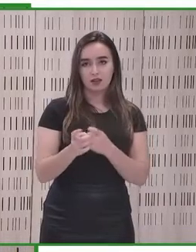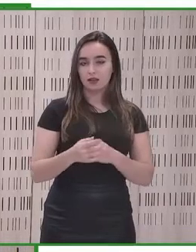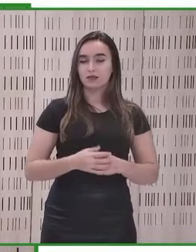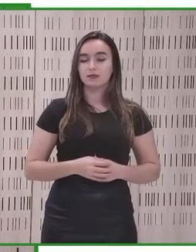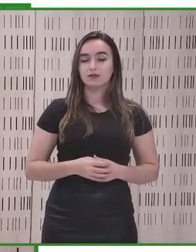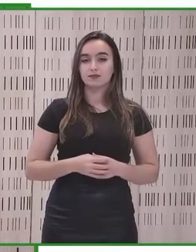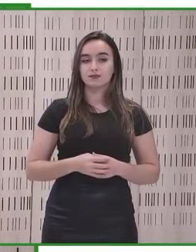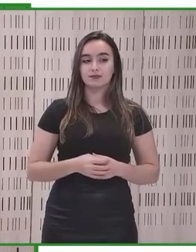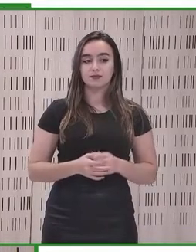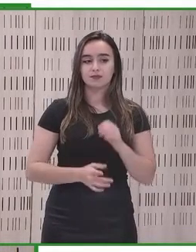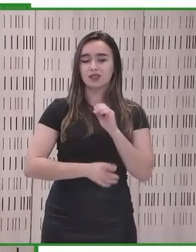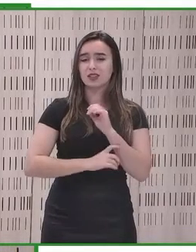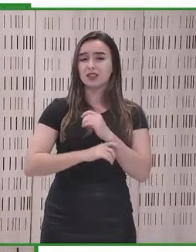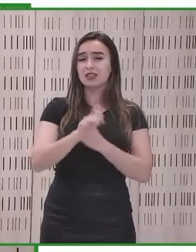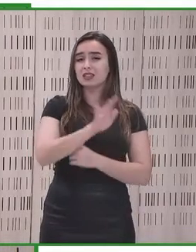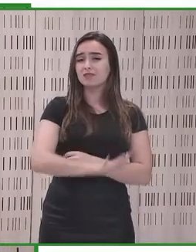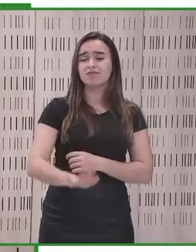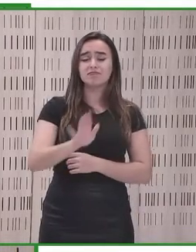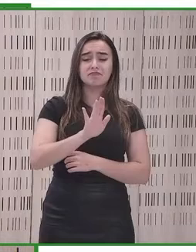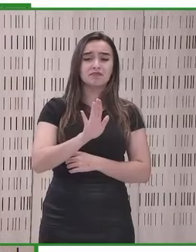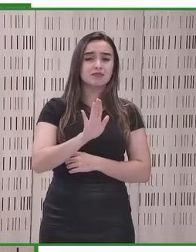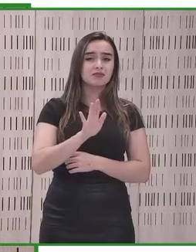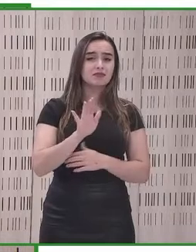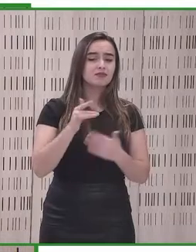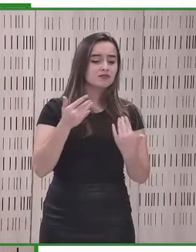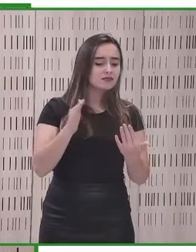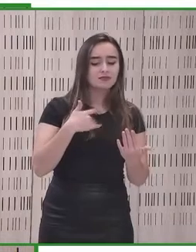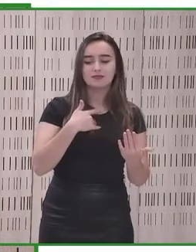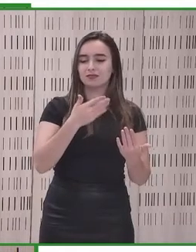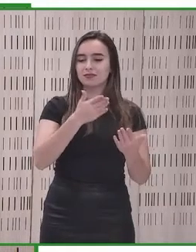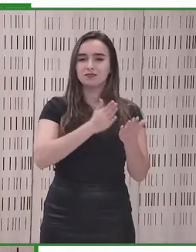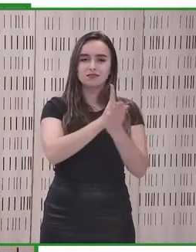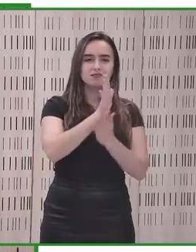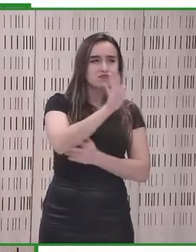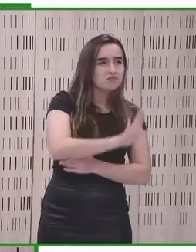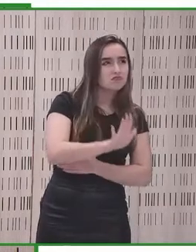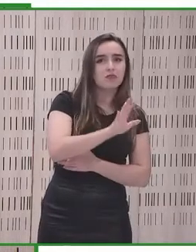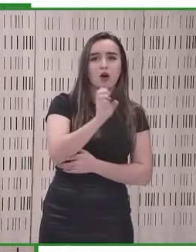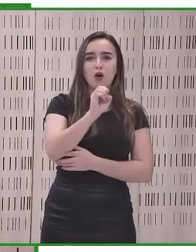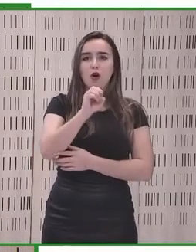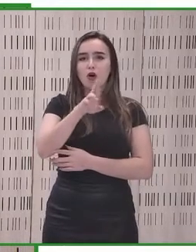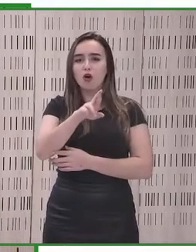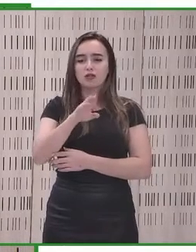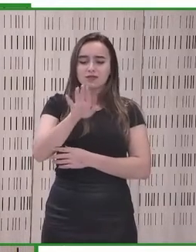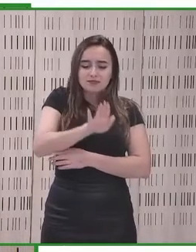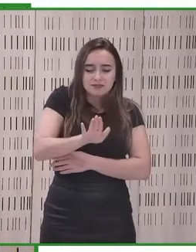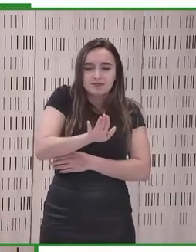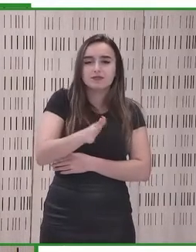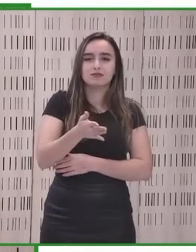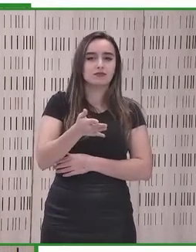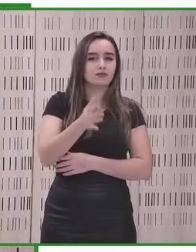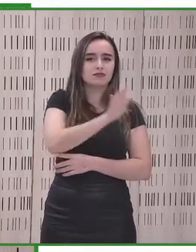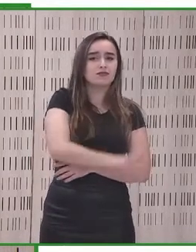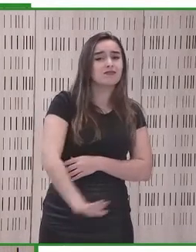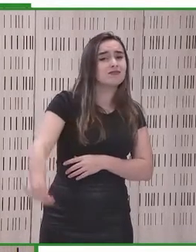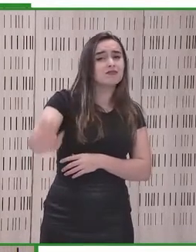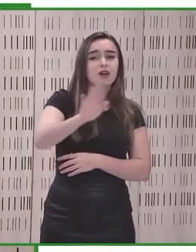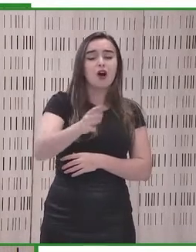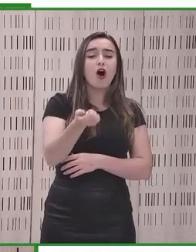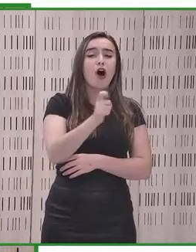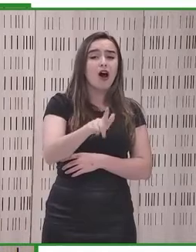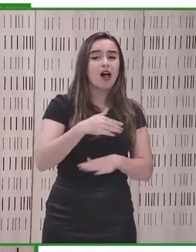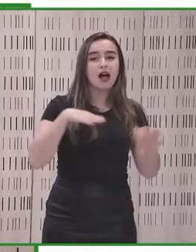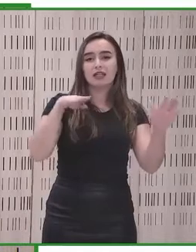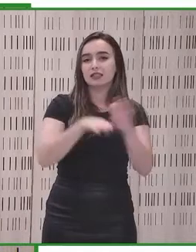estrategia nacional de discapacidad o regional o de la parte que sea. Este principio de accesibilidad creo que debería de